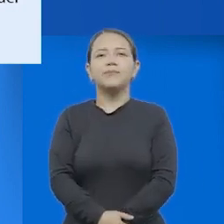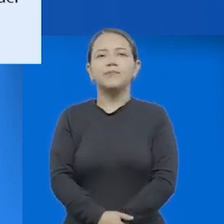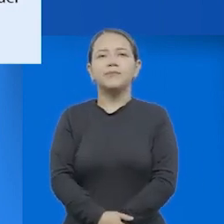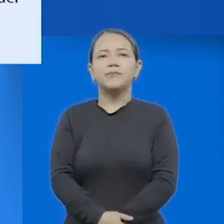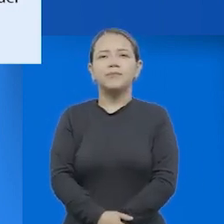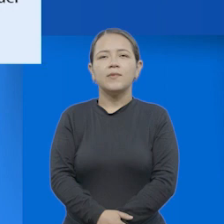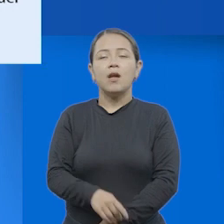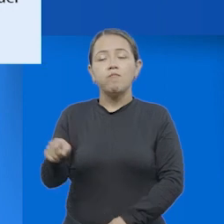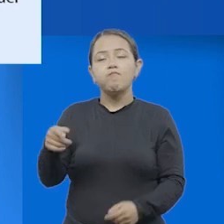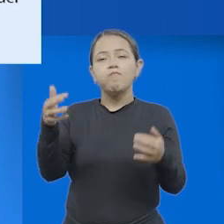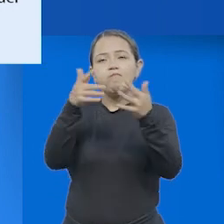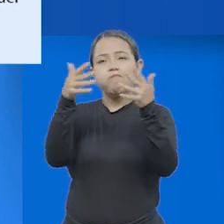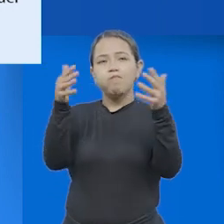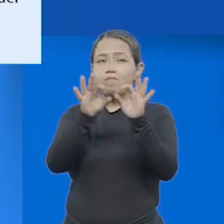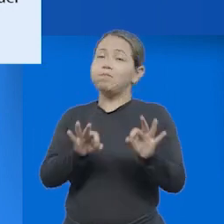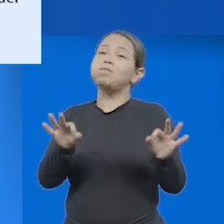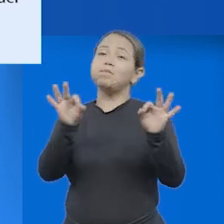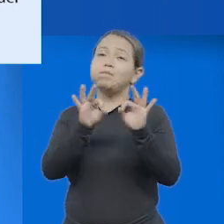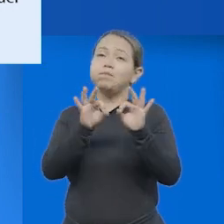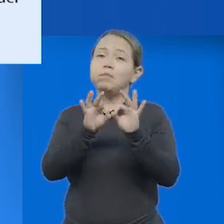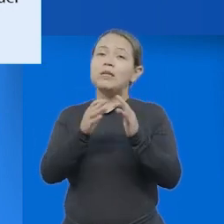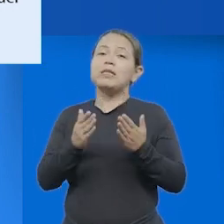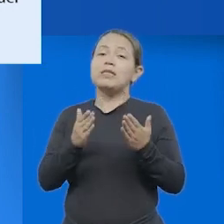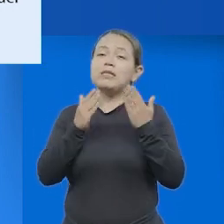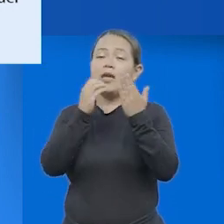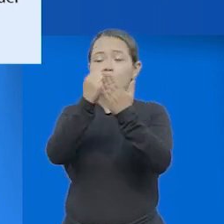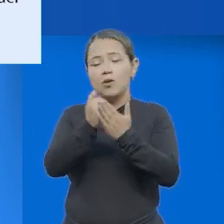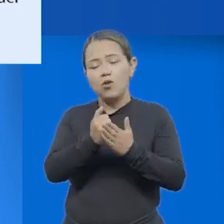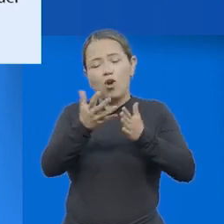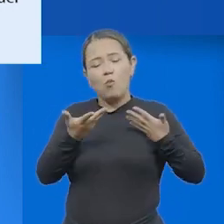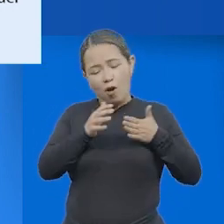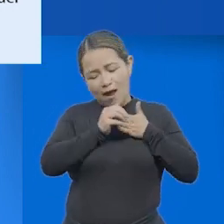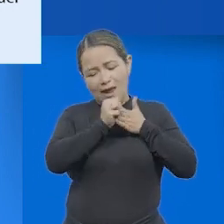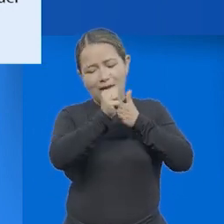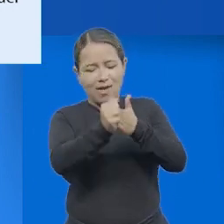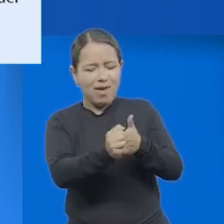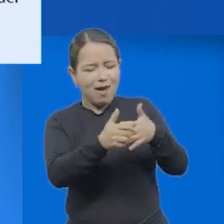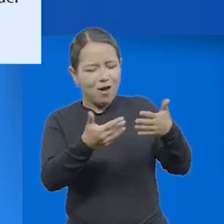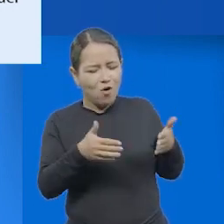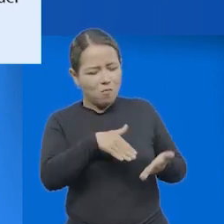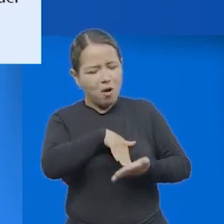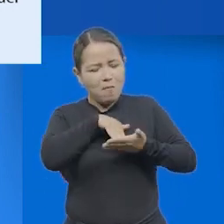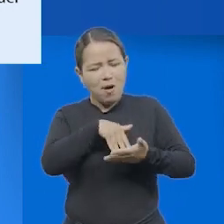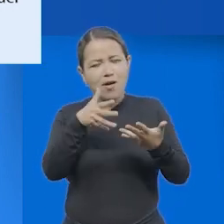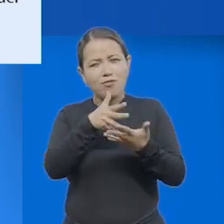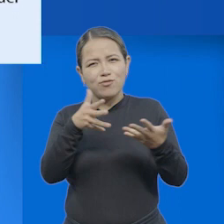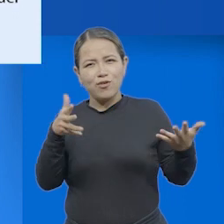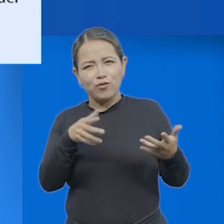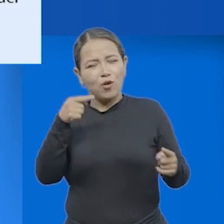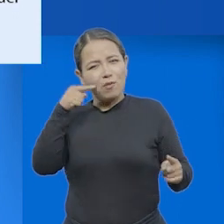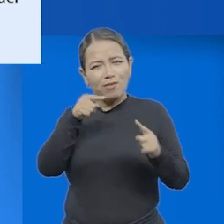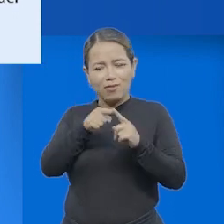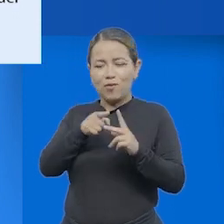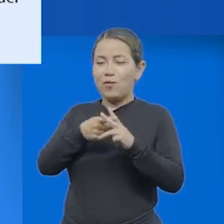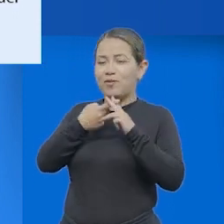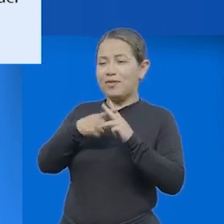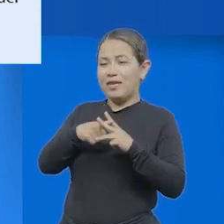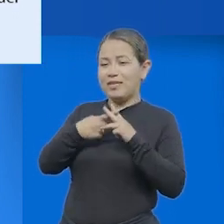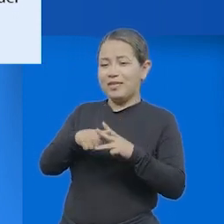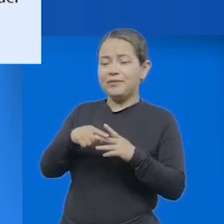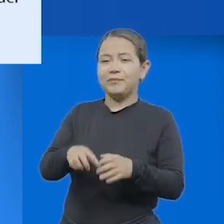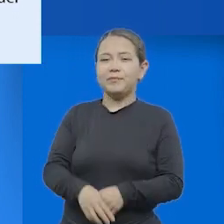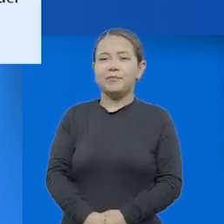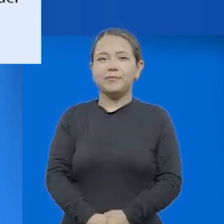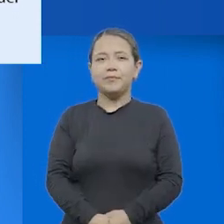Tenemos acá una cita muy importante que nos ayuda también a orientarnos, ubicarnos un poco en lo que se quiere con este